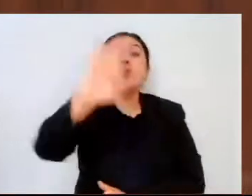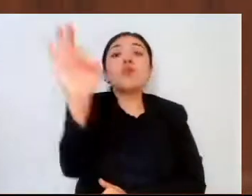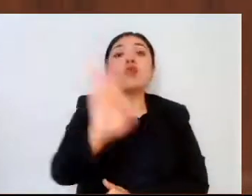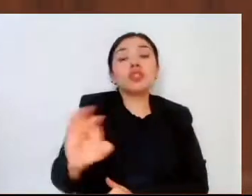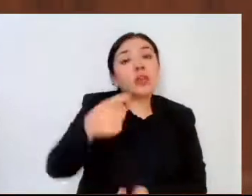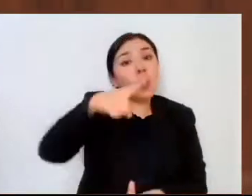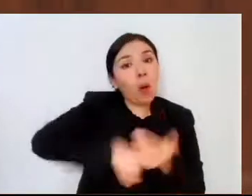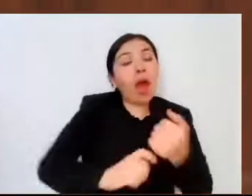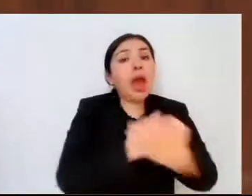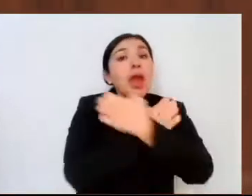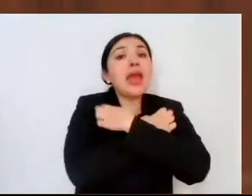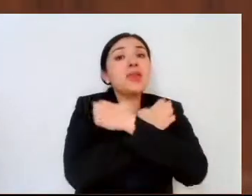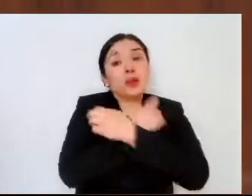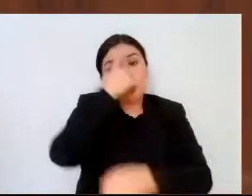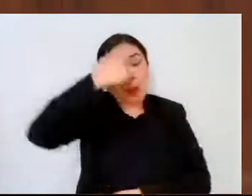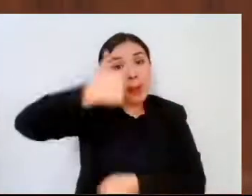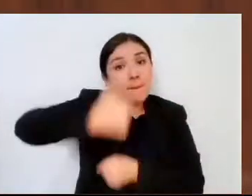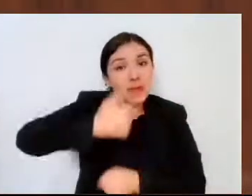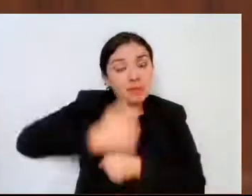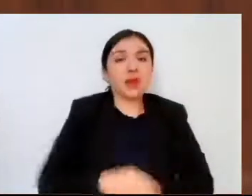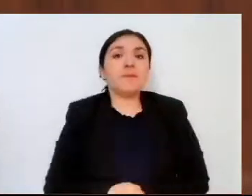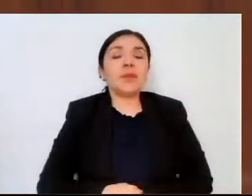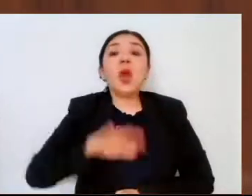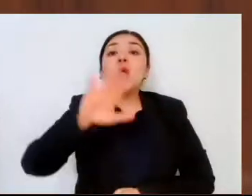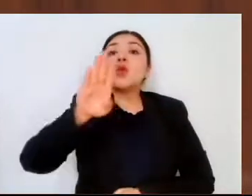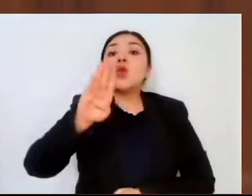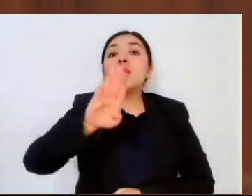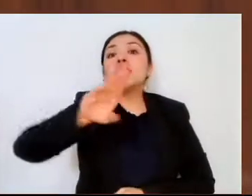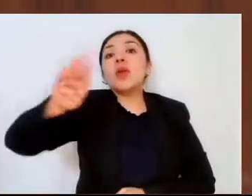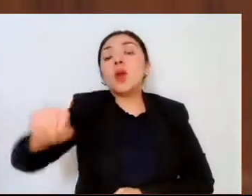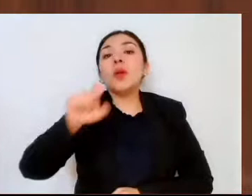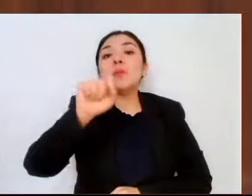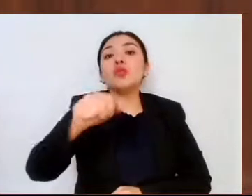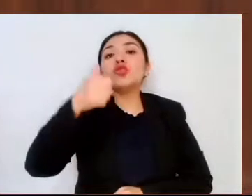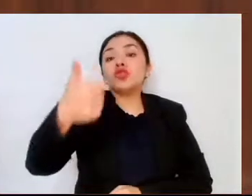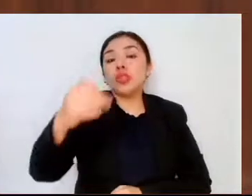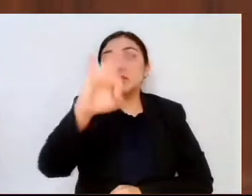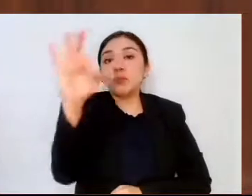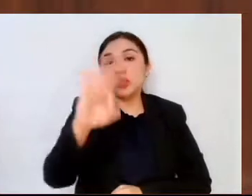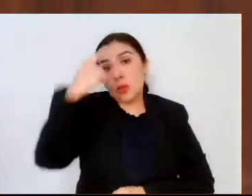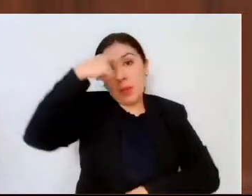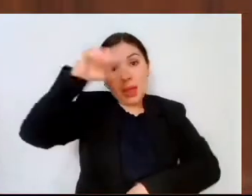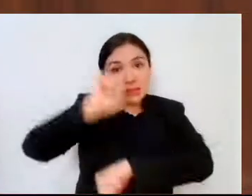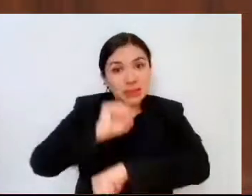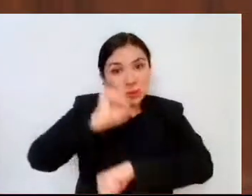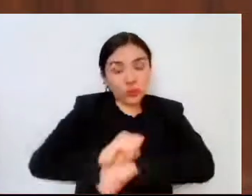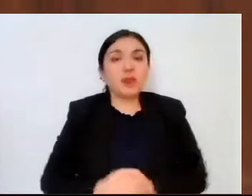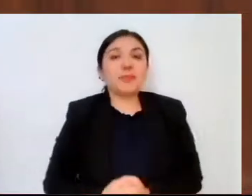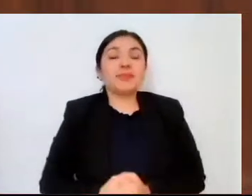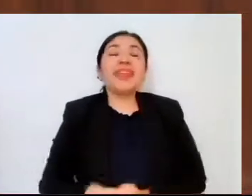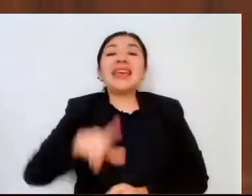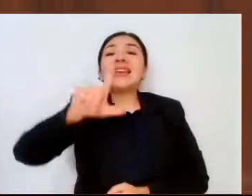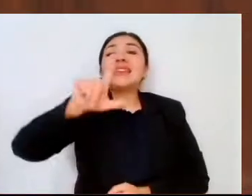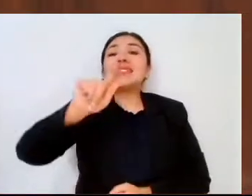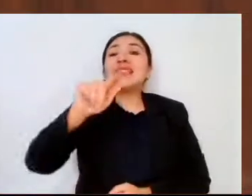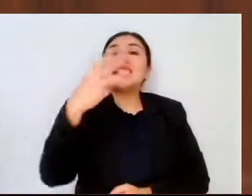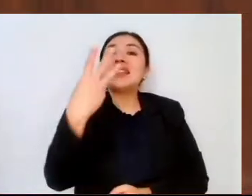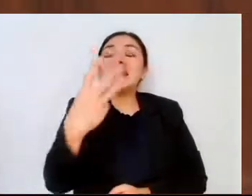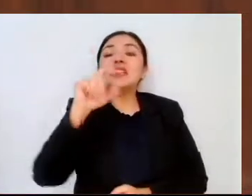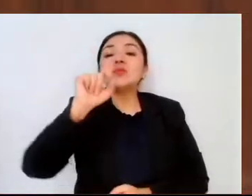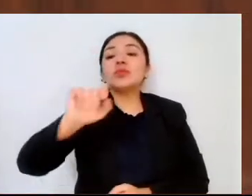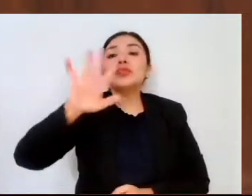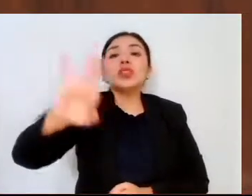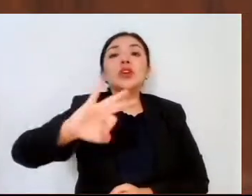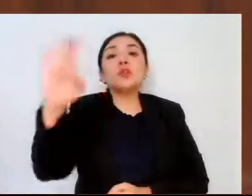educación primaria, 99.6% en secundaria y 73.5